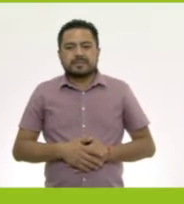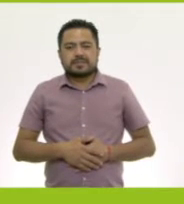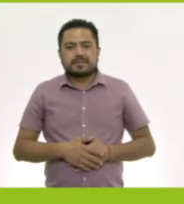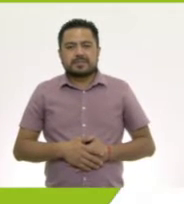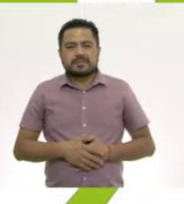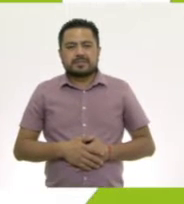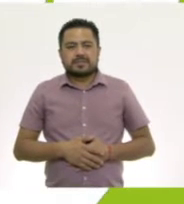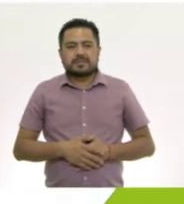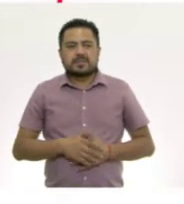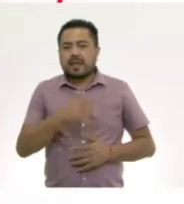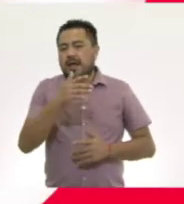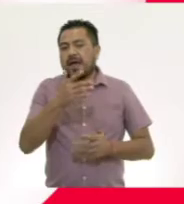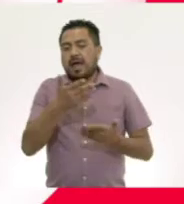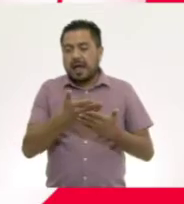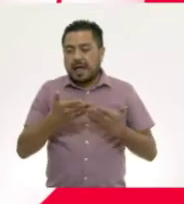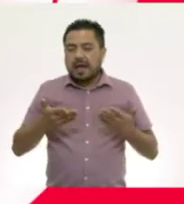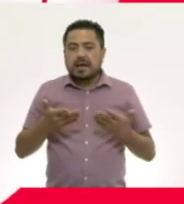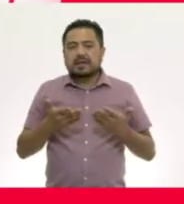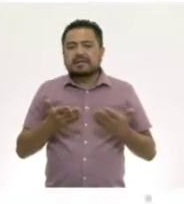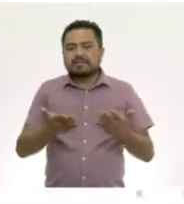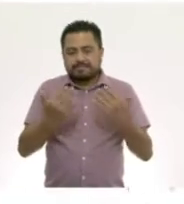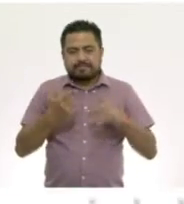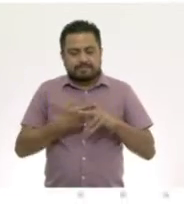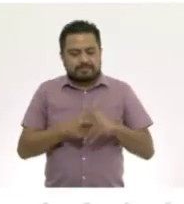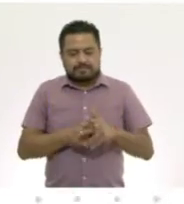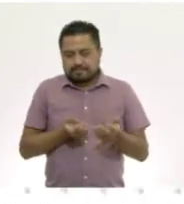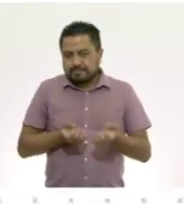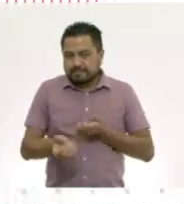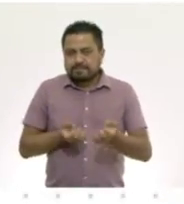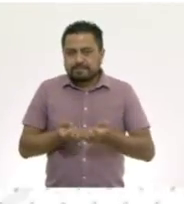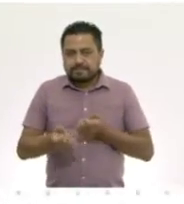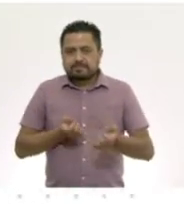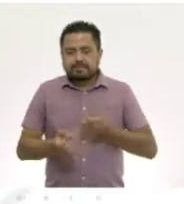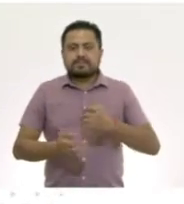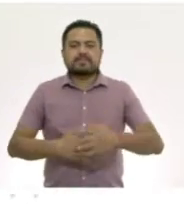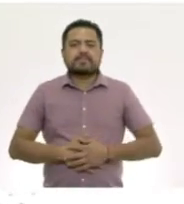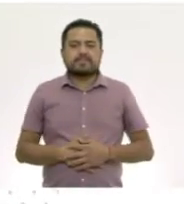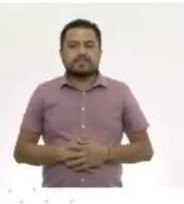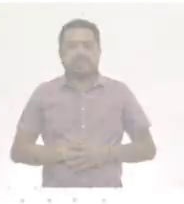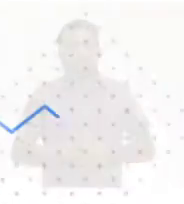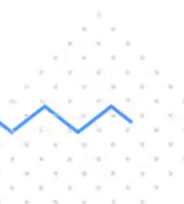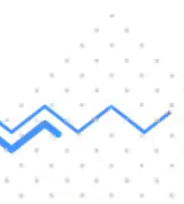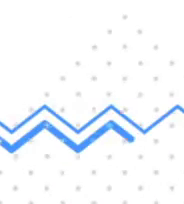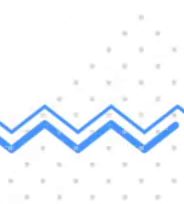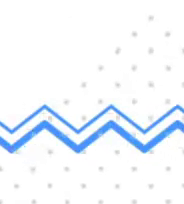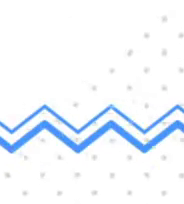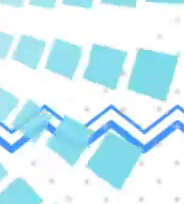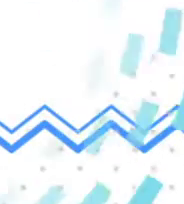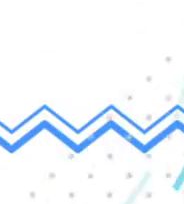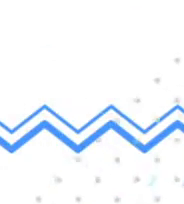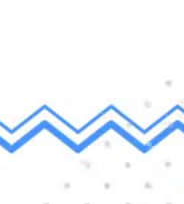Así que ha llegado el momento de tomar vuestra pausa activa. ¡Vamos!